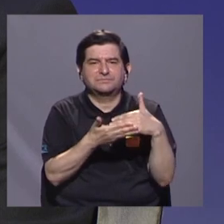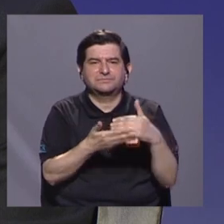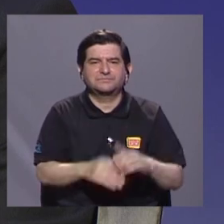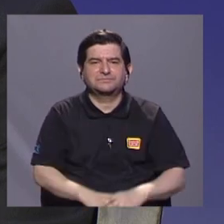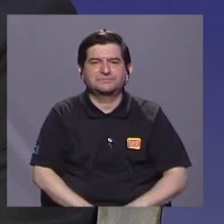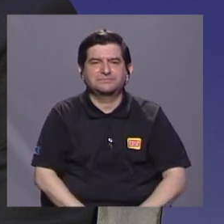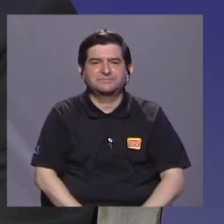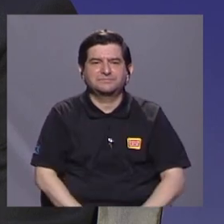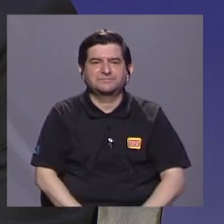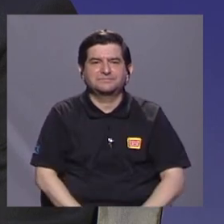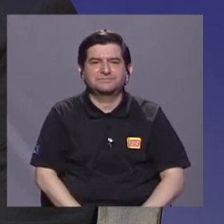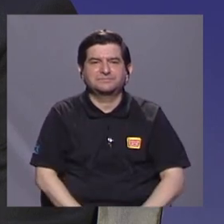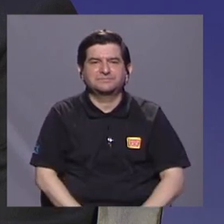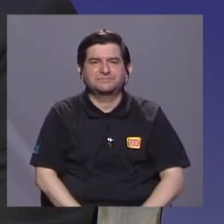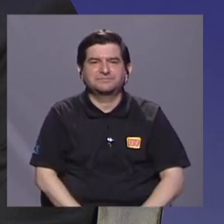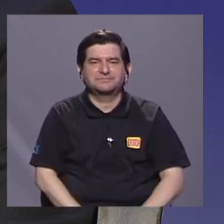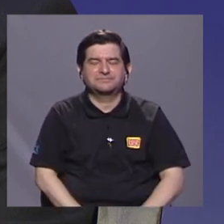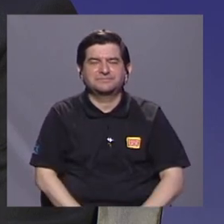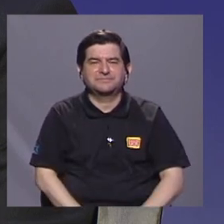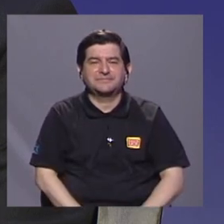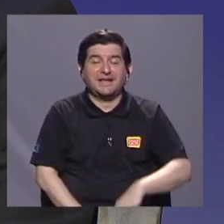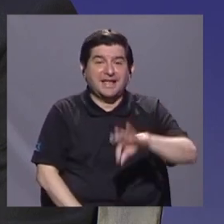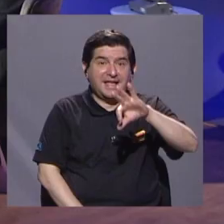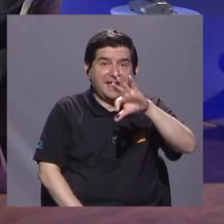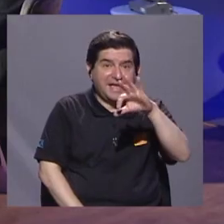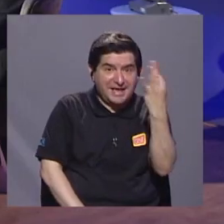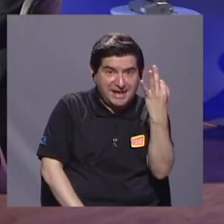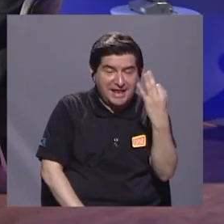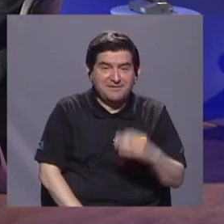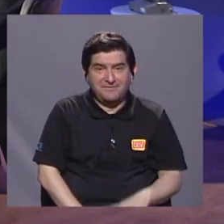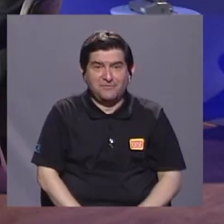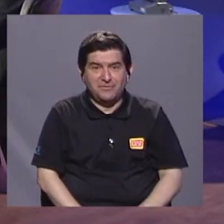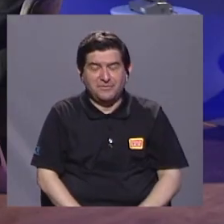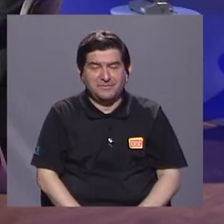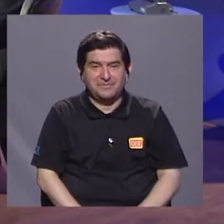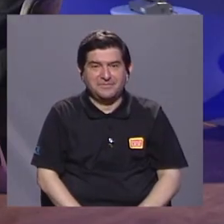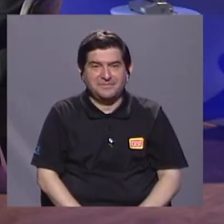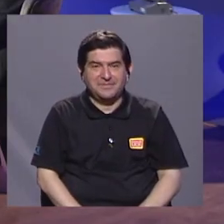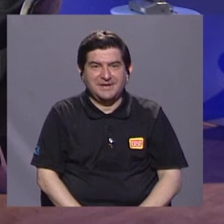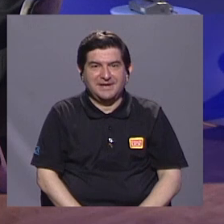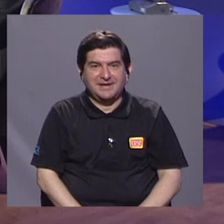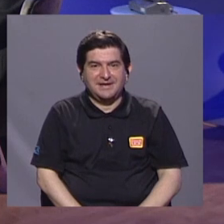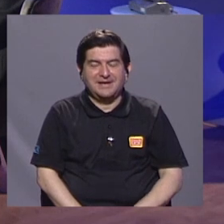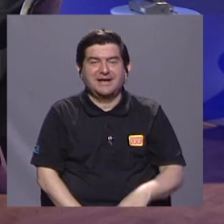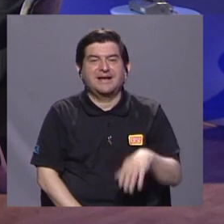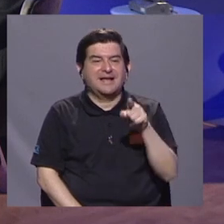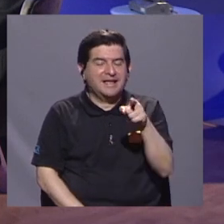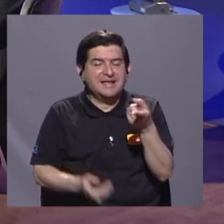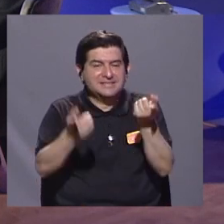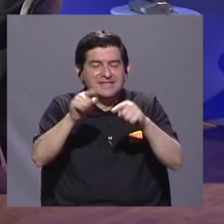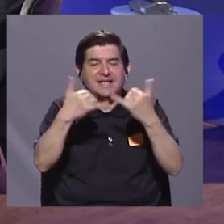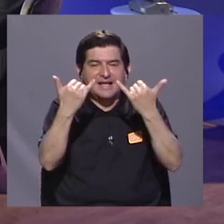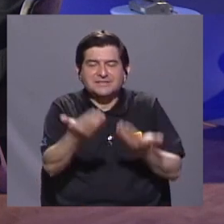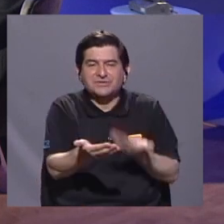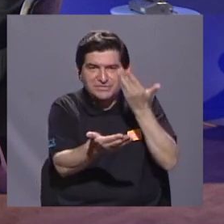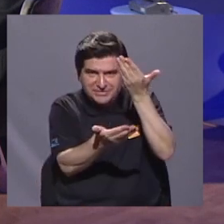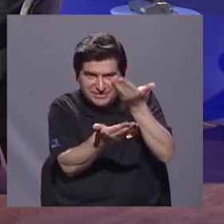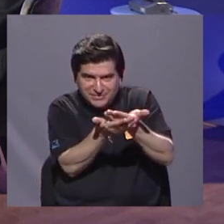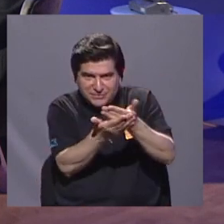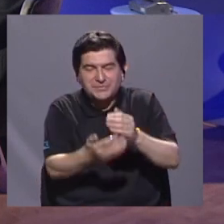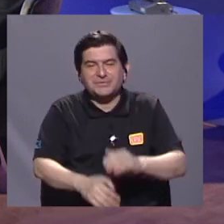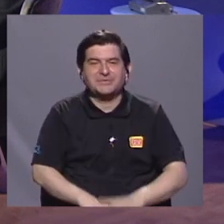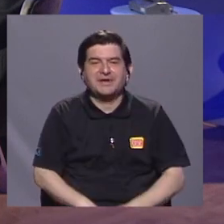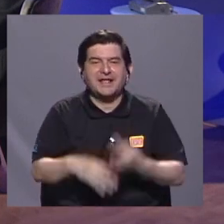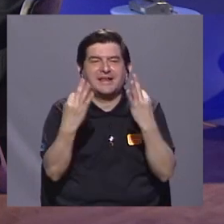en la medida de lo que ya hemos planteado de